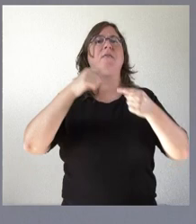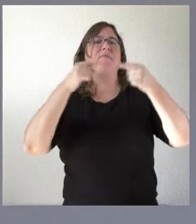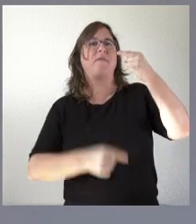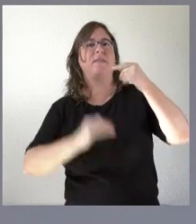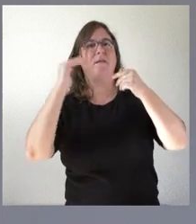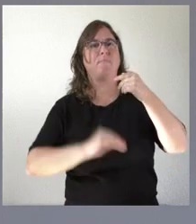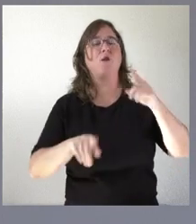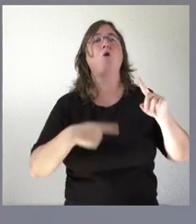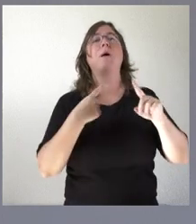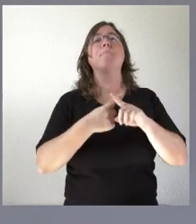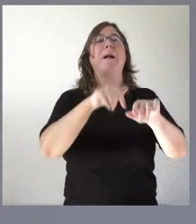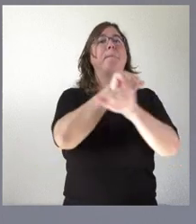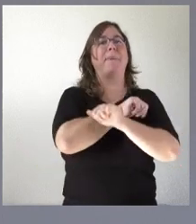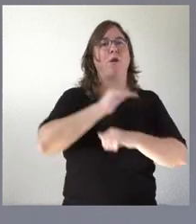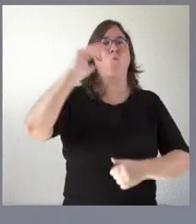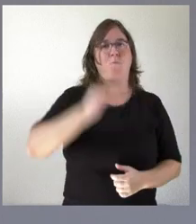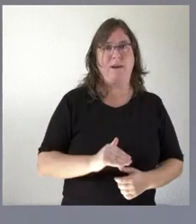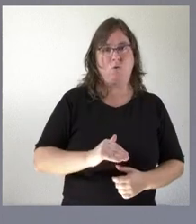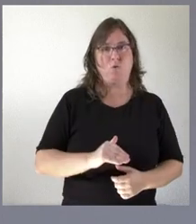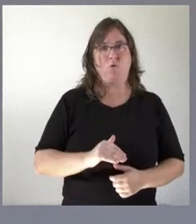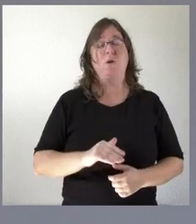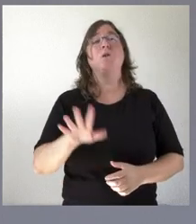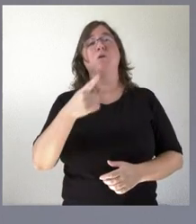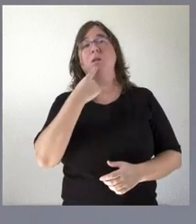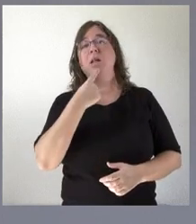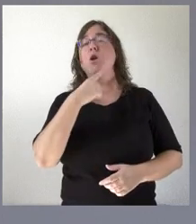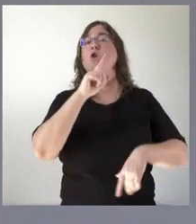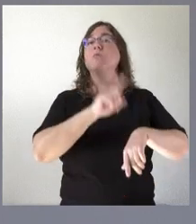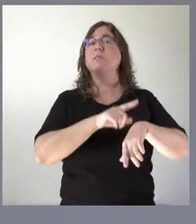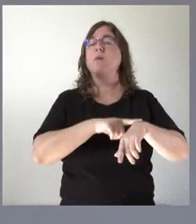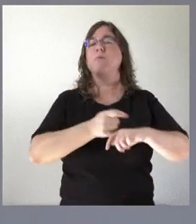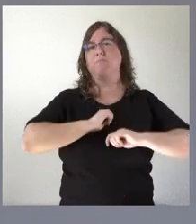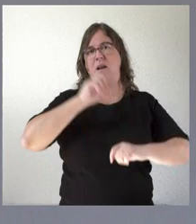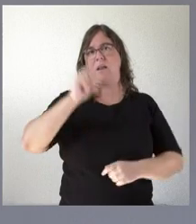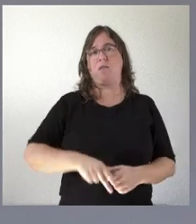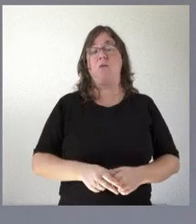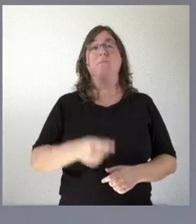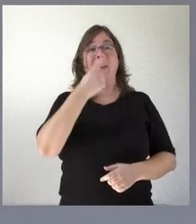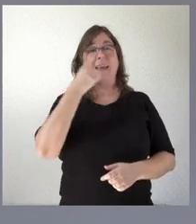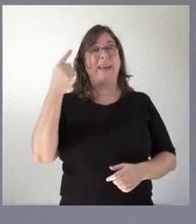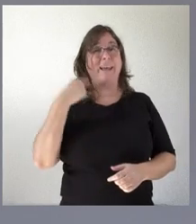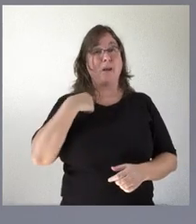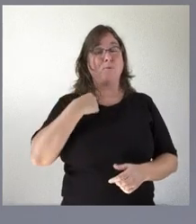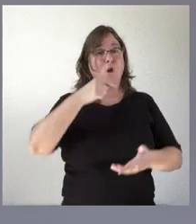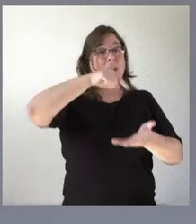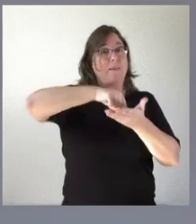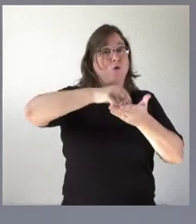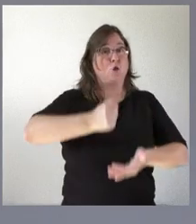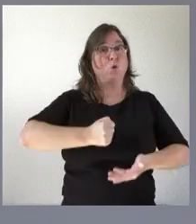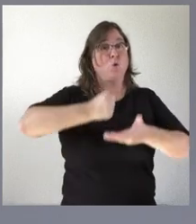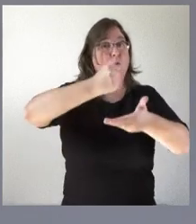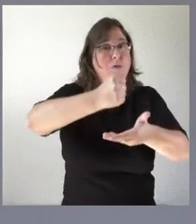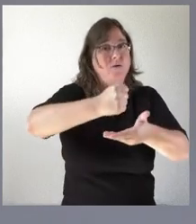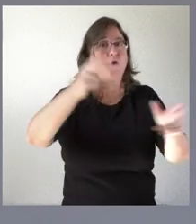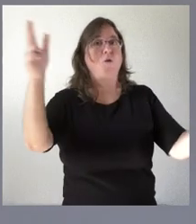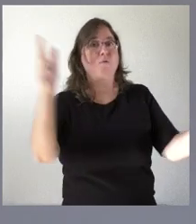tenemos un menor nivel de paro y por tanto yo creo que el tiempo nos va dando la razón la eliminación el año pasado en Castilla y León del impuesto de sucesiones y donaciones supuso poder